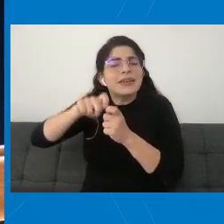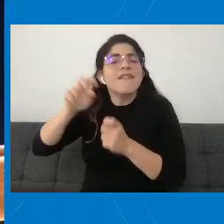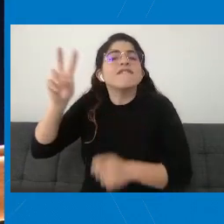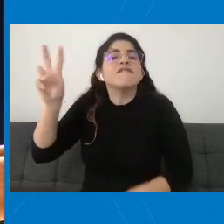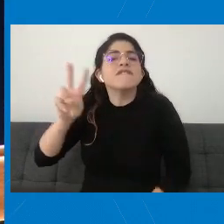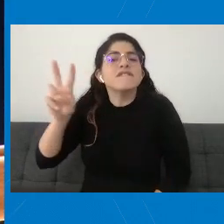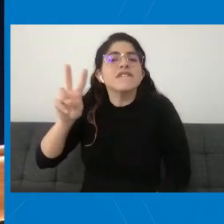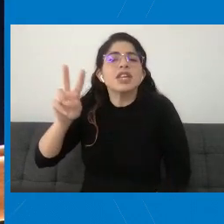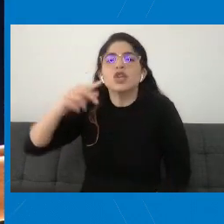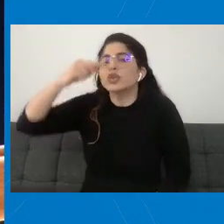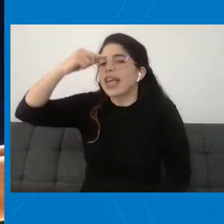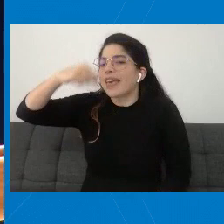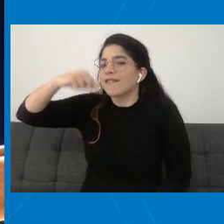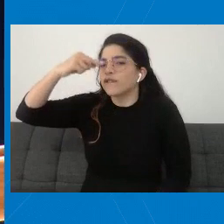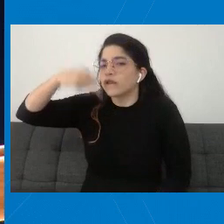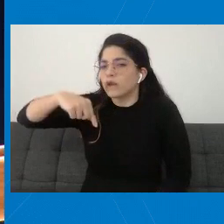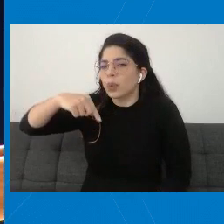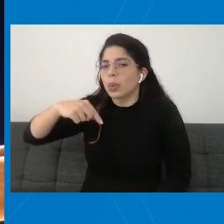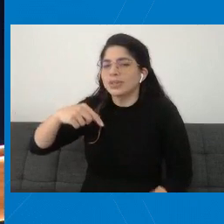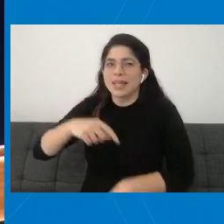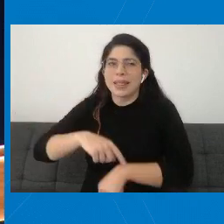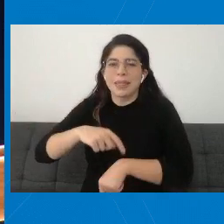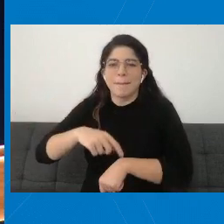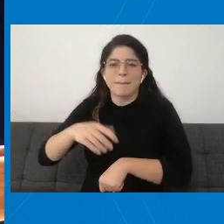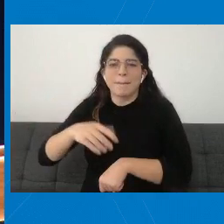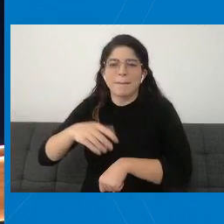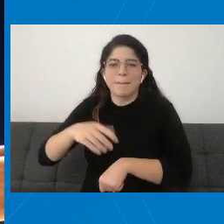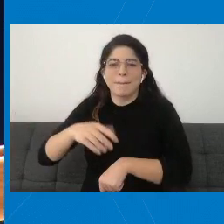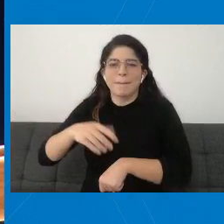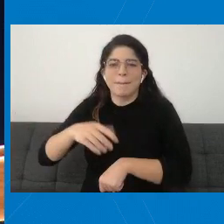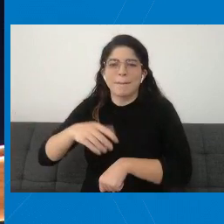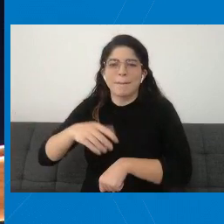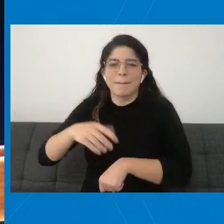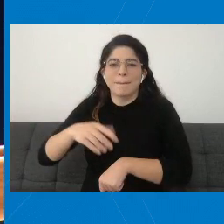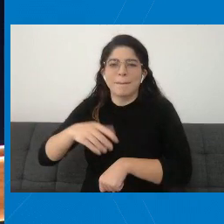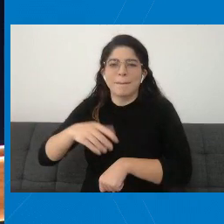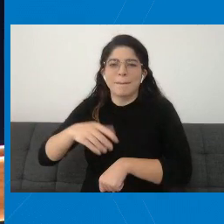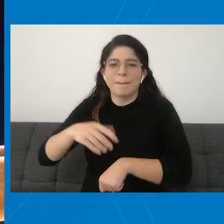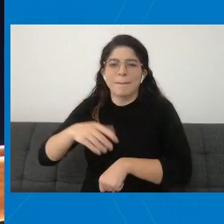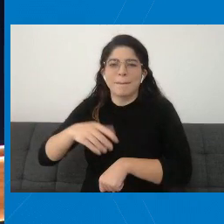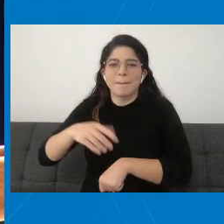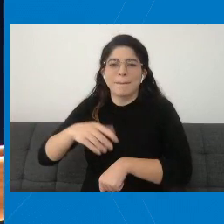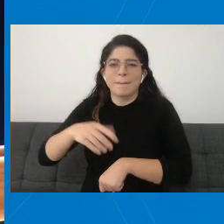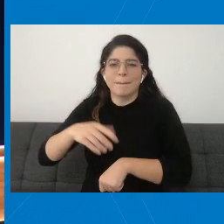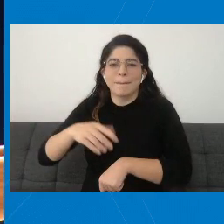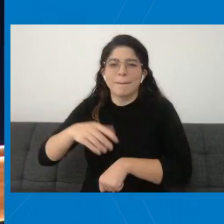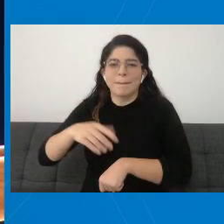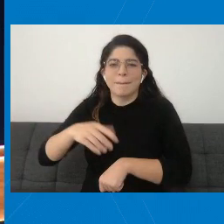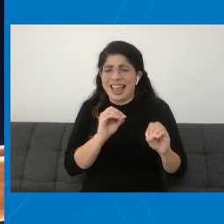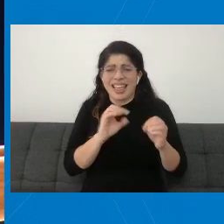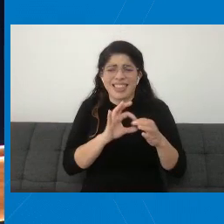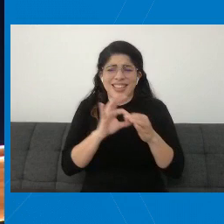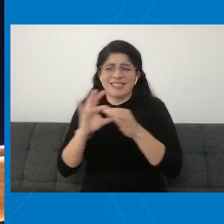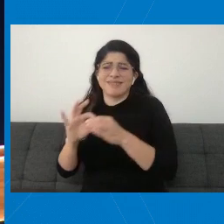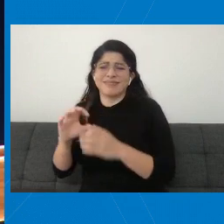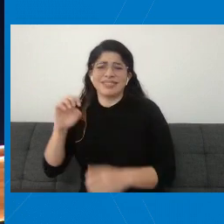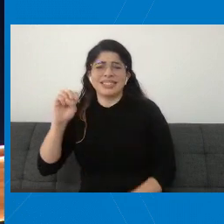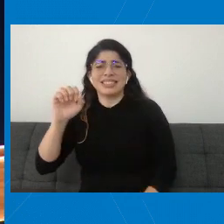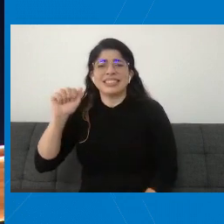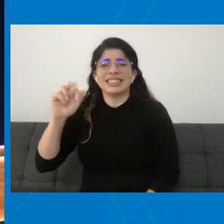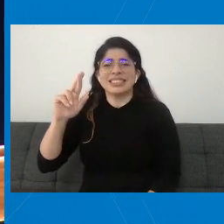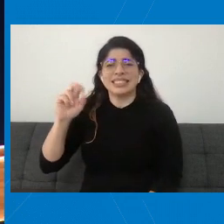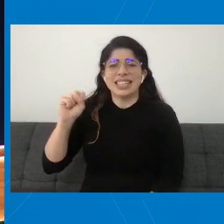influenza estacional y no brinda ningún tipo de protección contra el virus del SARS-CoV-2.